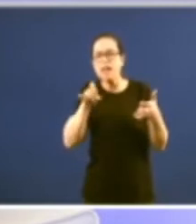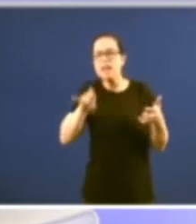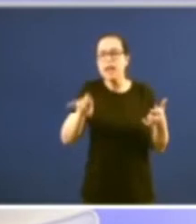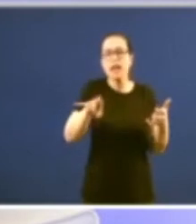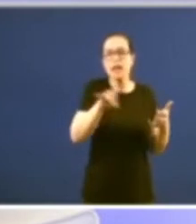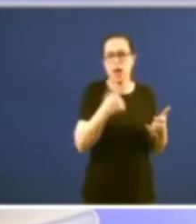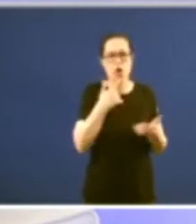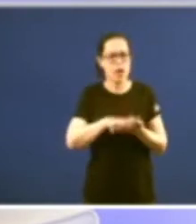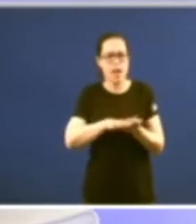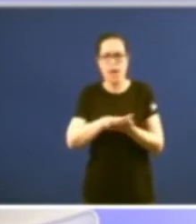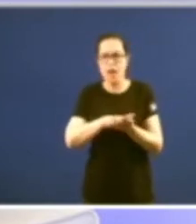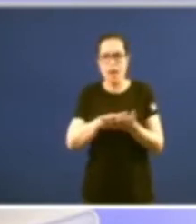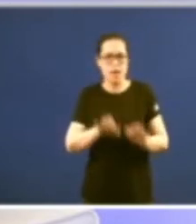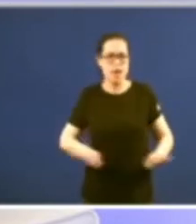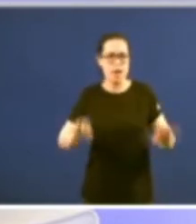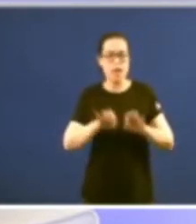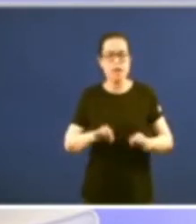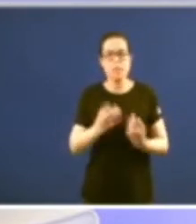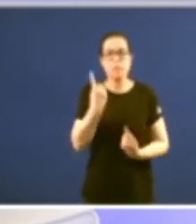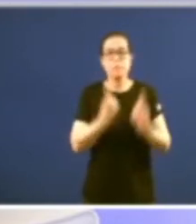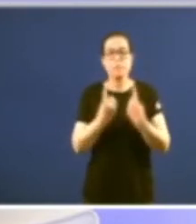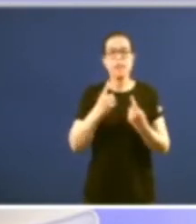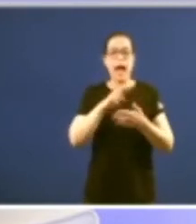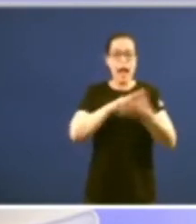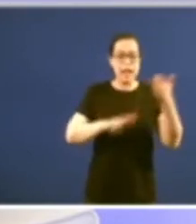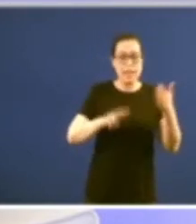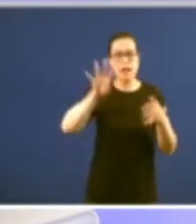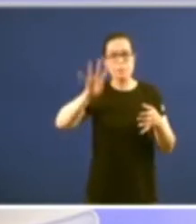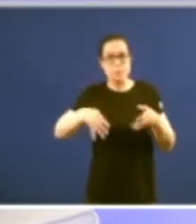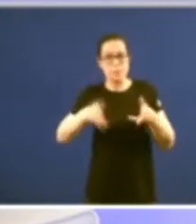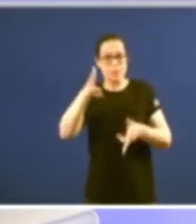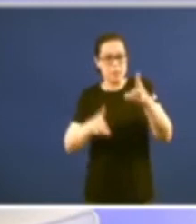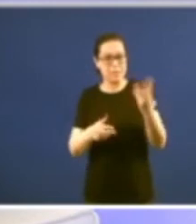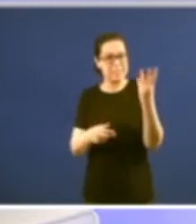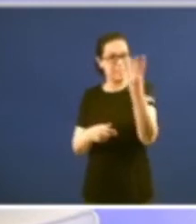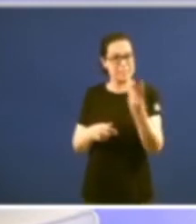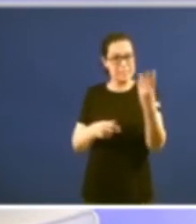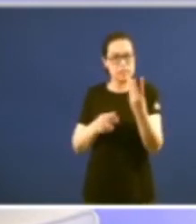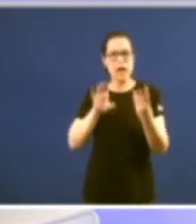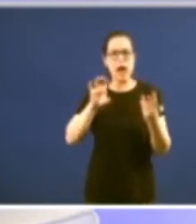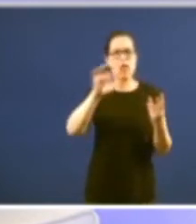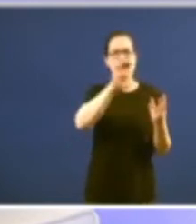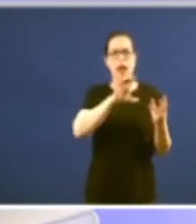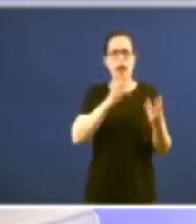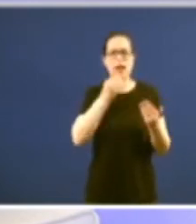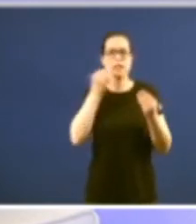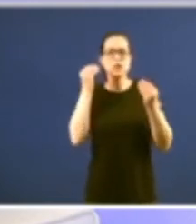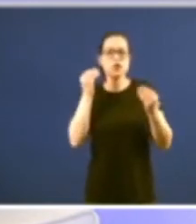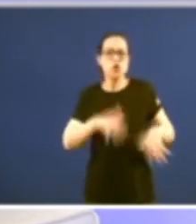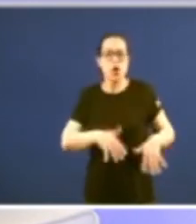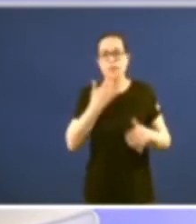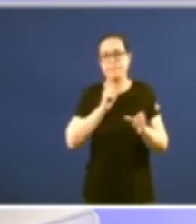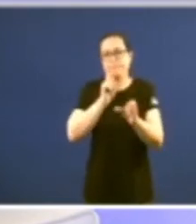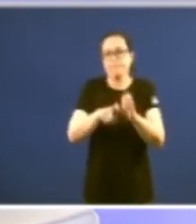que as nacionalidades que en principio foron Galicia o País Vasco e Cataluña logo se foran extendendo e eu sei son nacionalidades tamén Andalucía